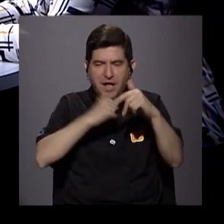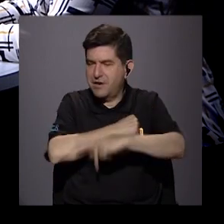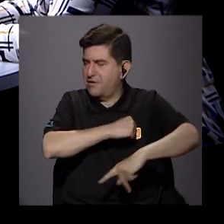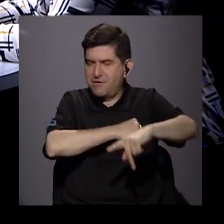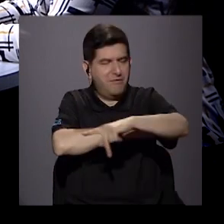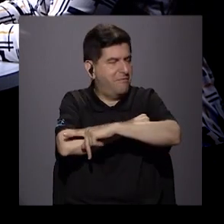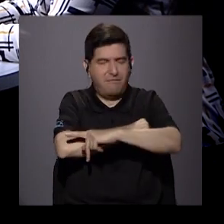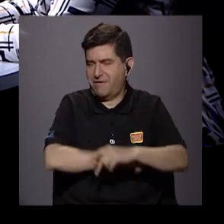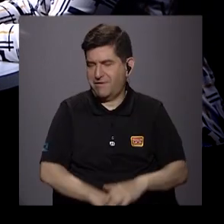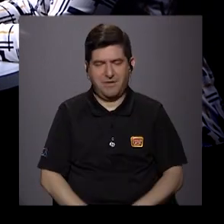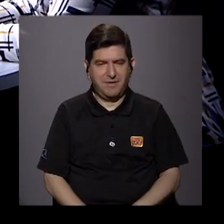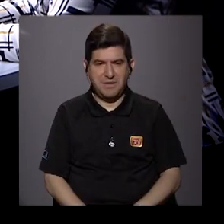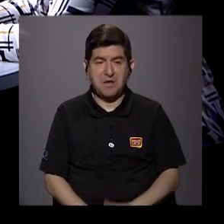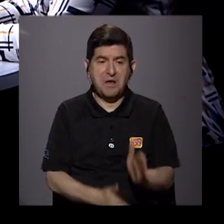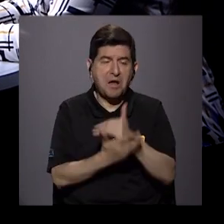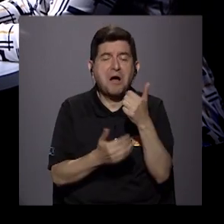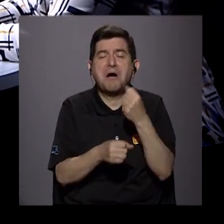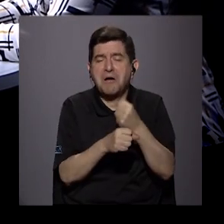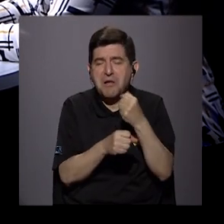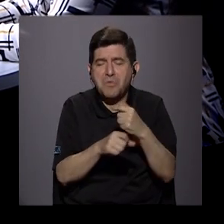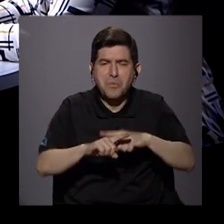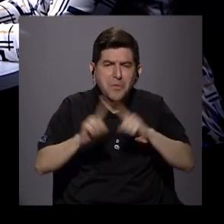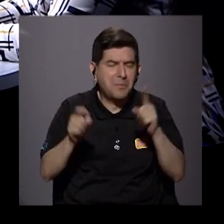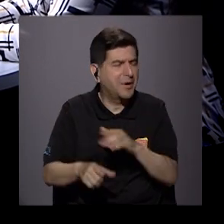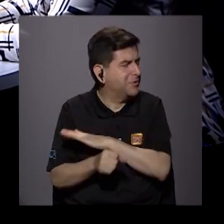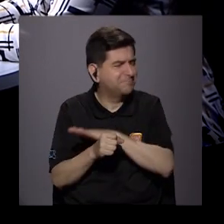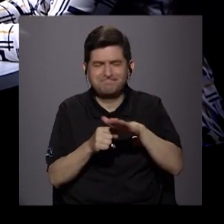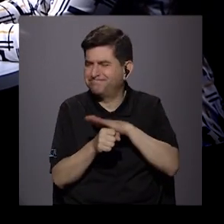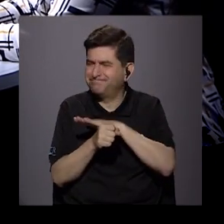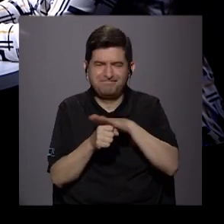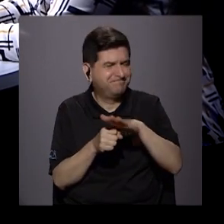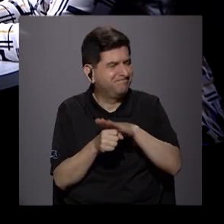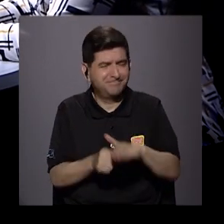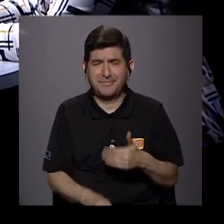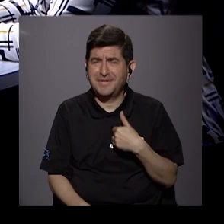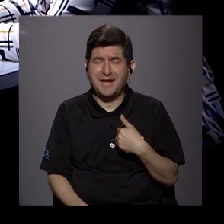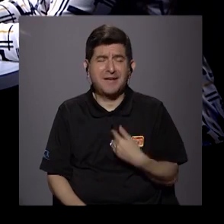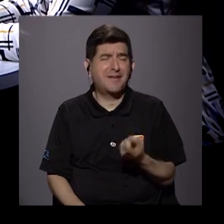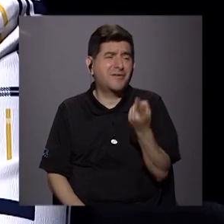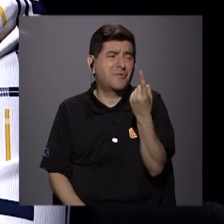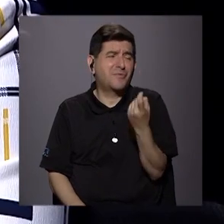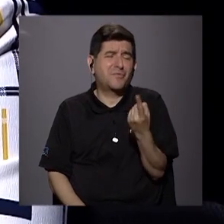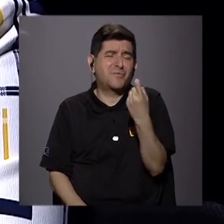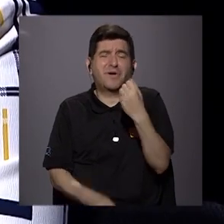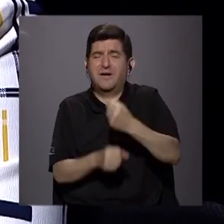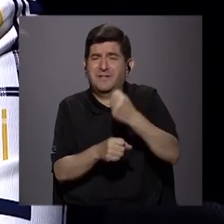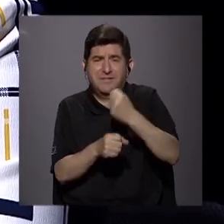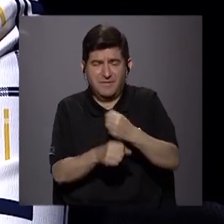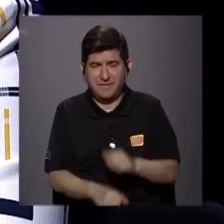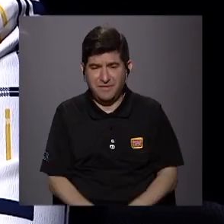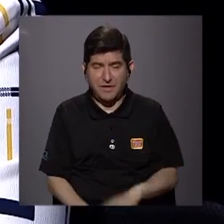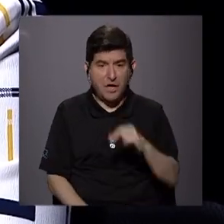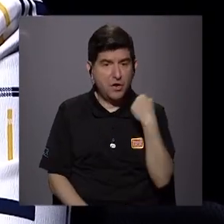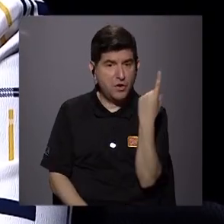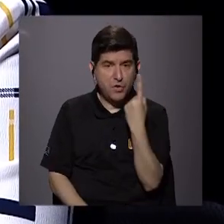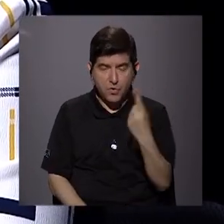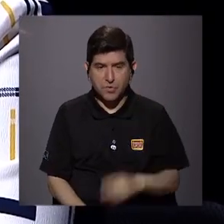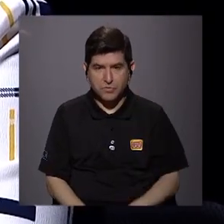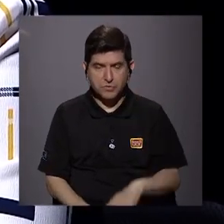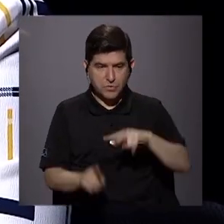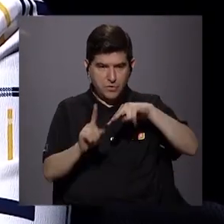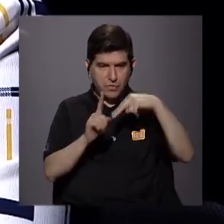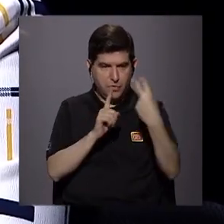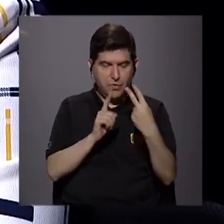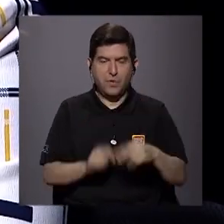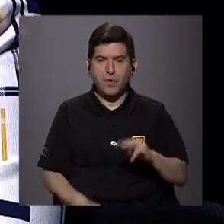país. Se están haciendo algunos esfuerzos, pero no son suficientes, ¿verdad? Tenemos muchísimo que hacer y no es solamente una política vista desde el